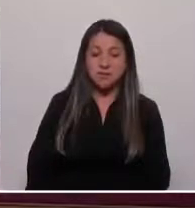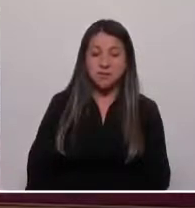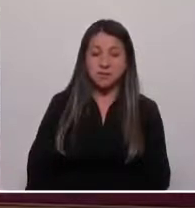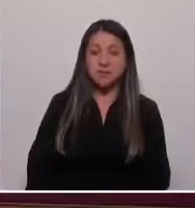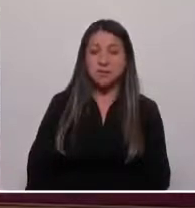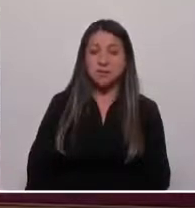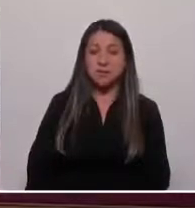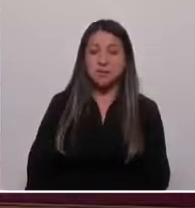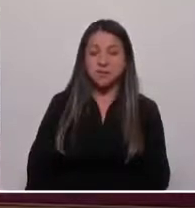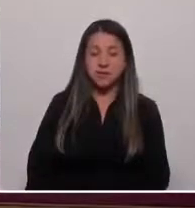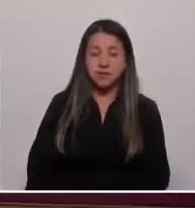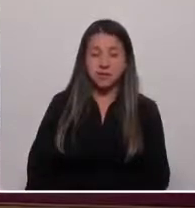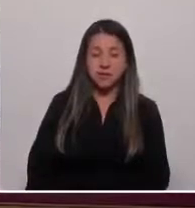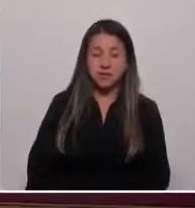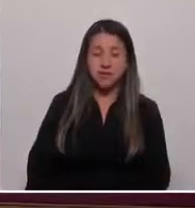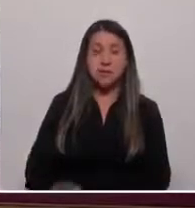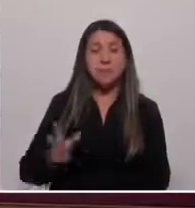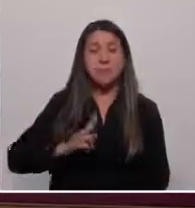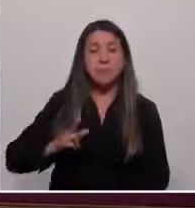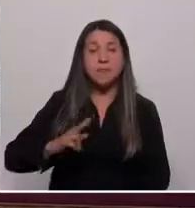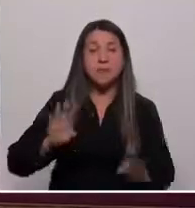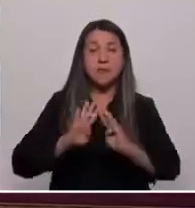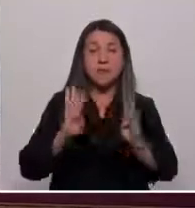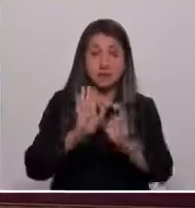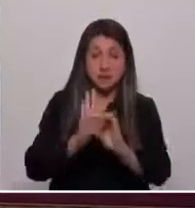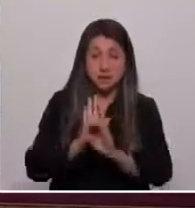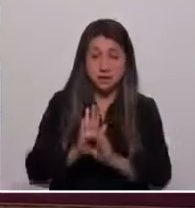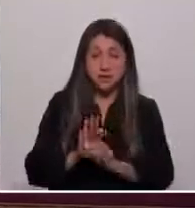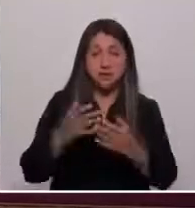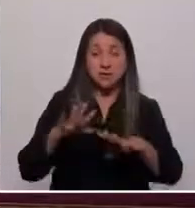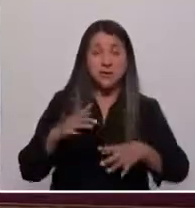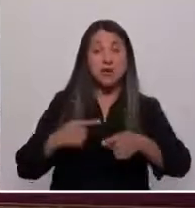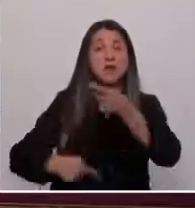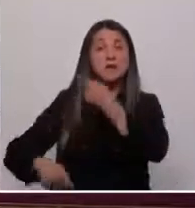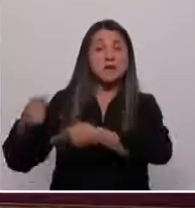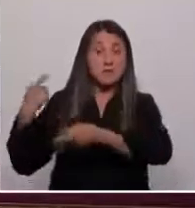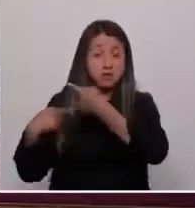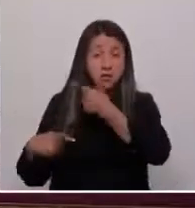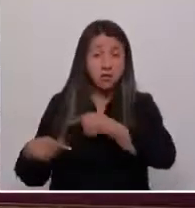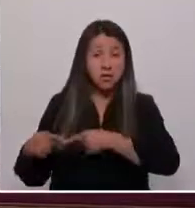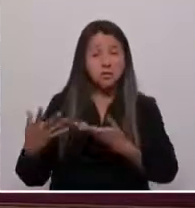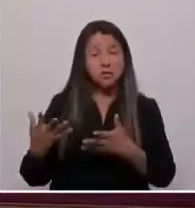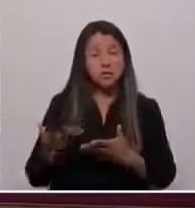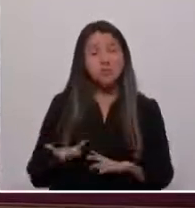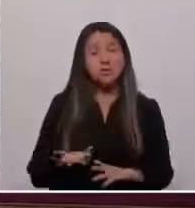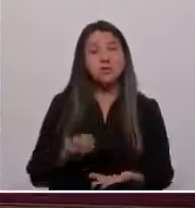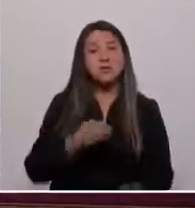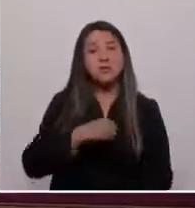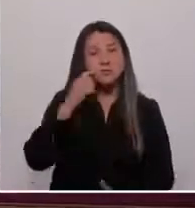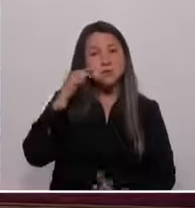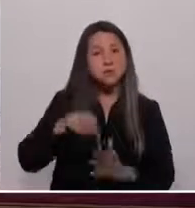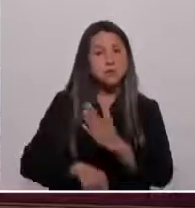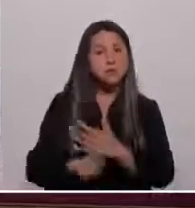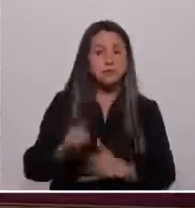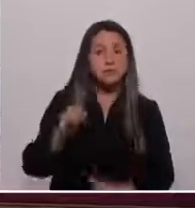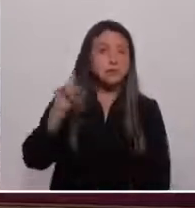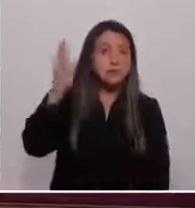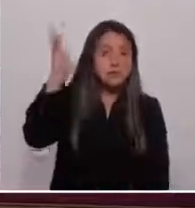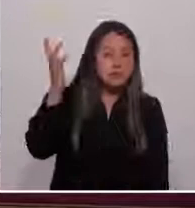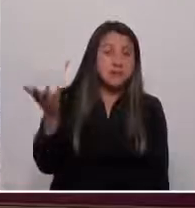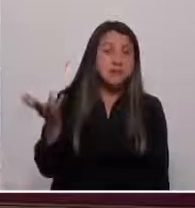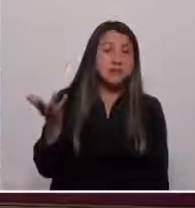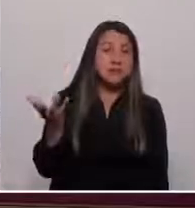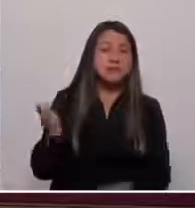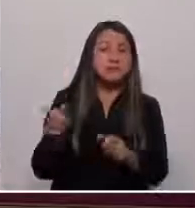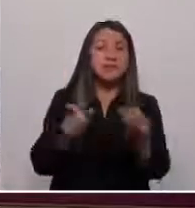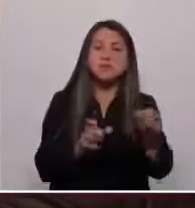Estimados constituyentes, la historia era un espacio amplio y críptico, un océano profundo de extremos lejanos para los chilenos.